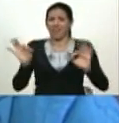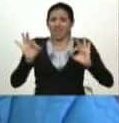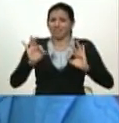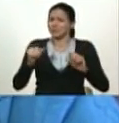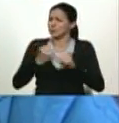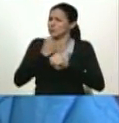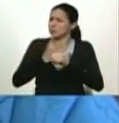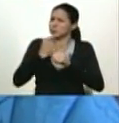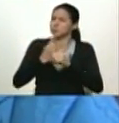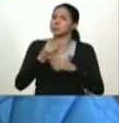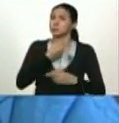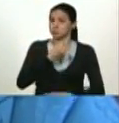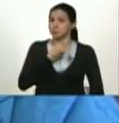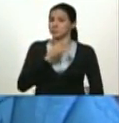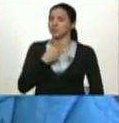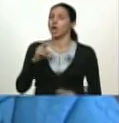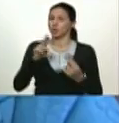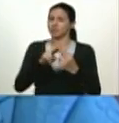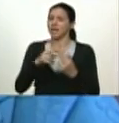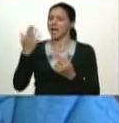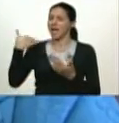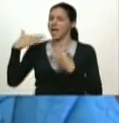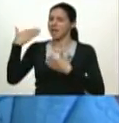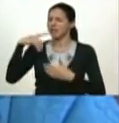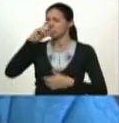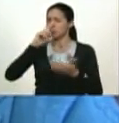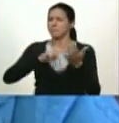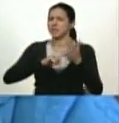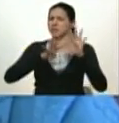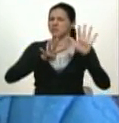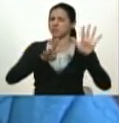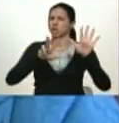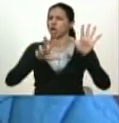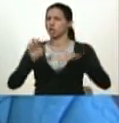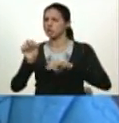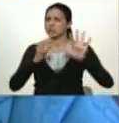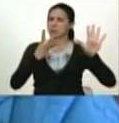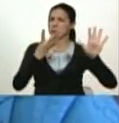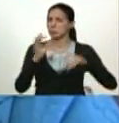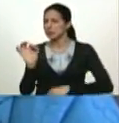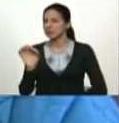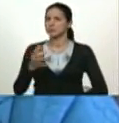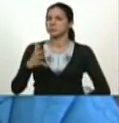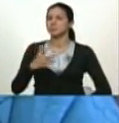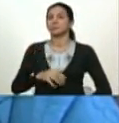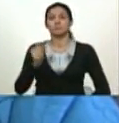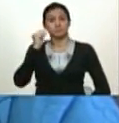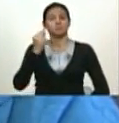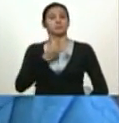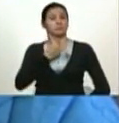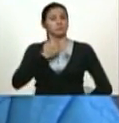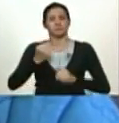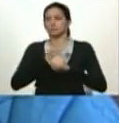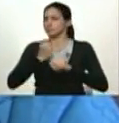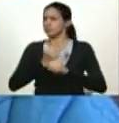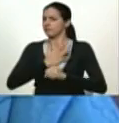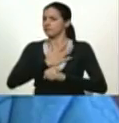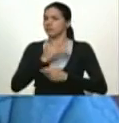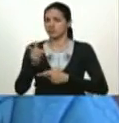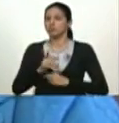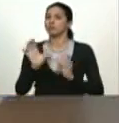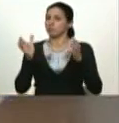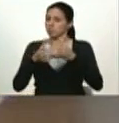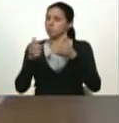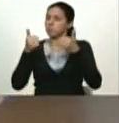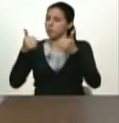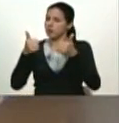la conocí en los campos de batalla de los años 80 90 mujer muy trabajadora hay que organizar un buen equipo